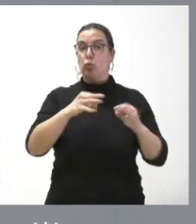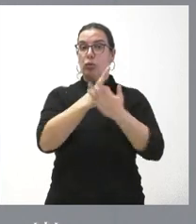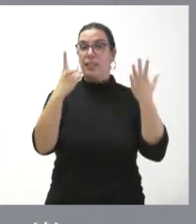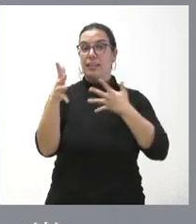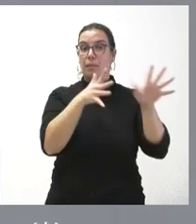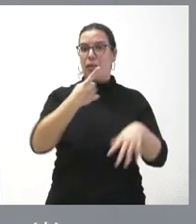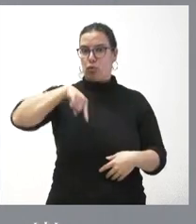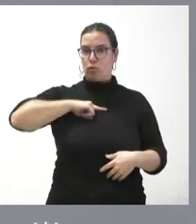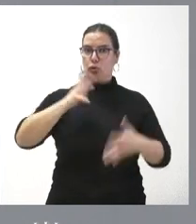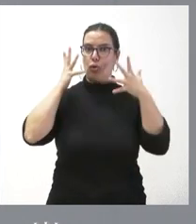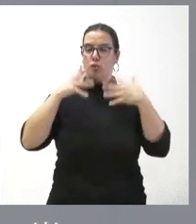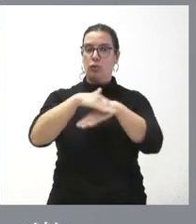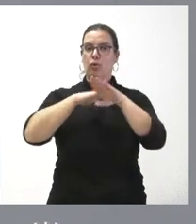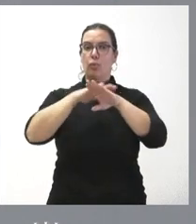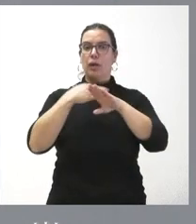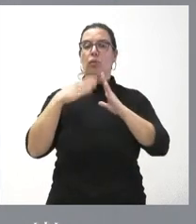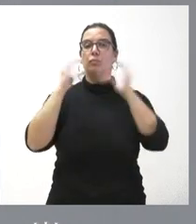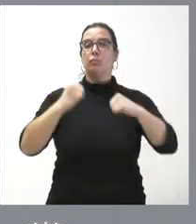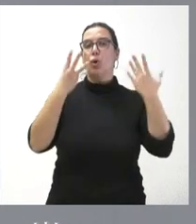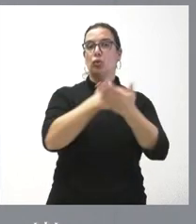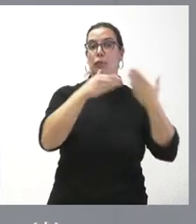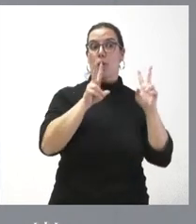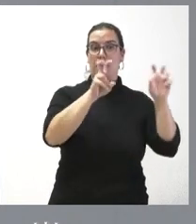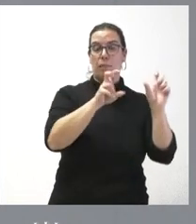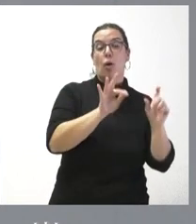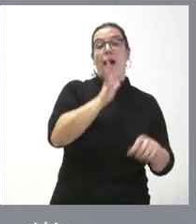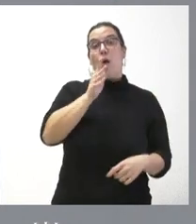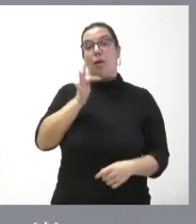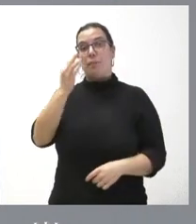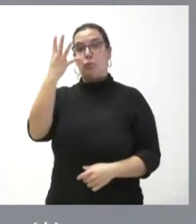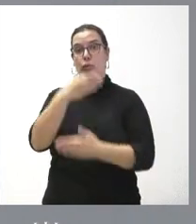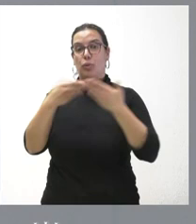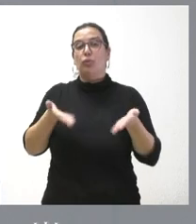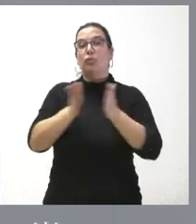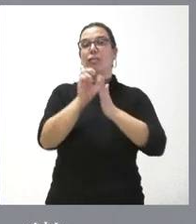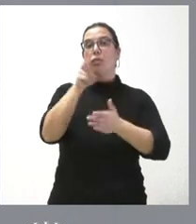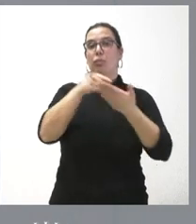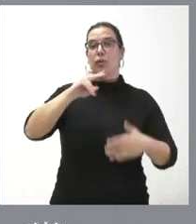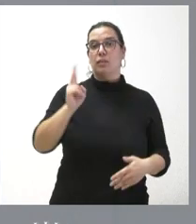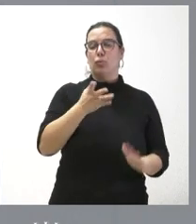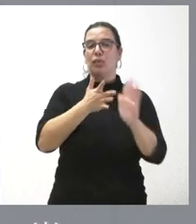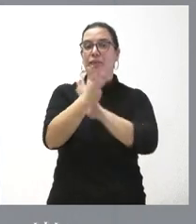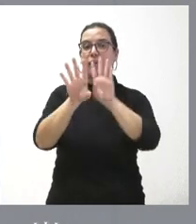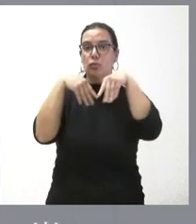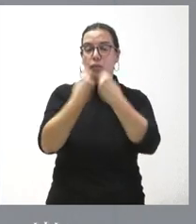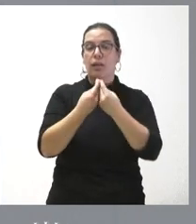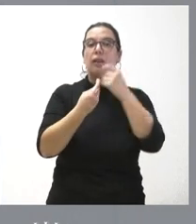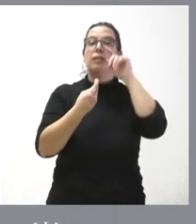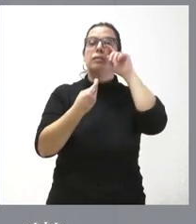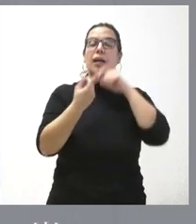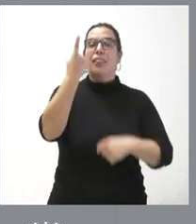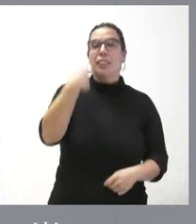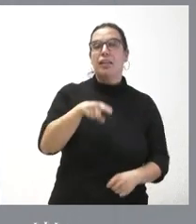aprobó ocho millones para Iberaval. Si sumamos los ocho millones iniciales más estos cuatro, son doce millones de euros. En conjunto estaríamos hablando que se movilizarían